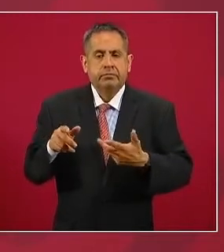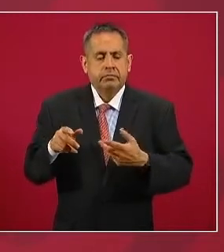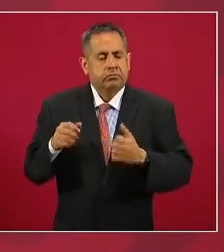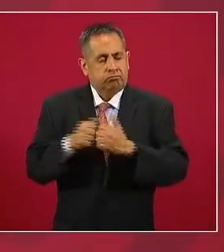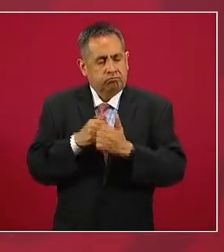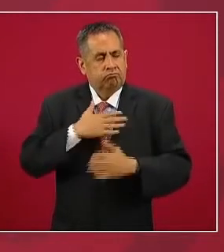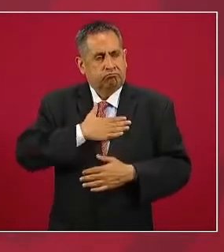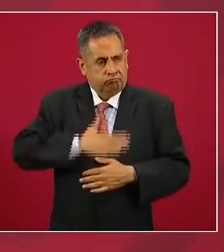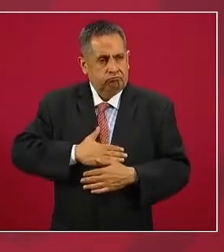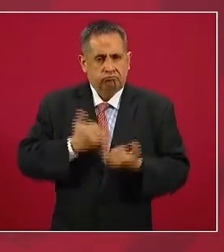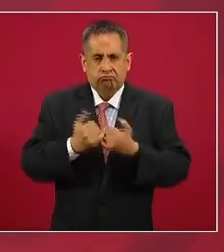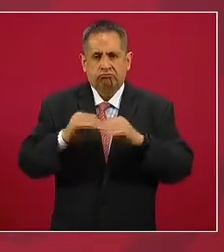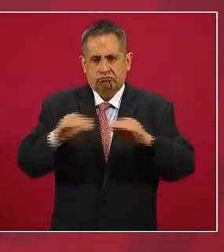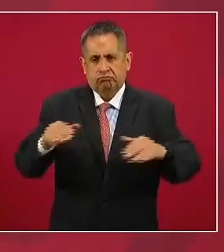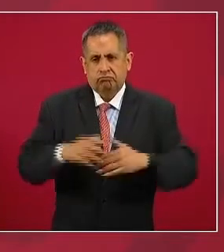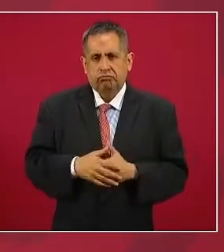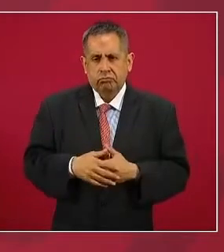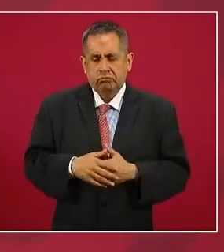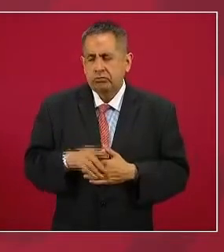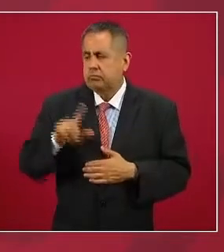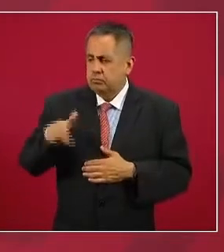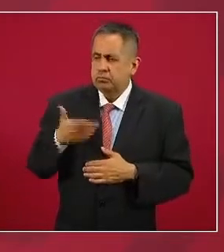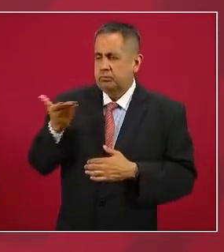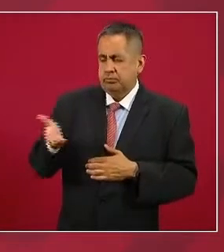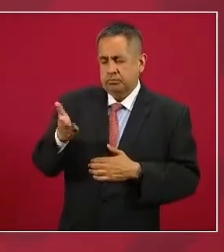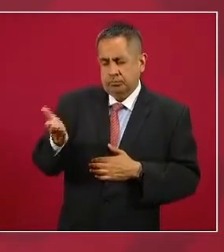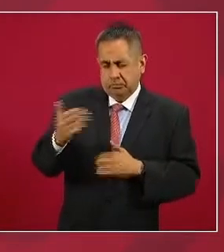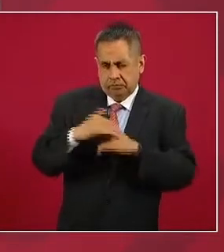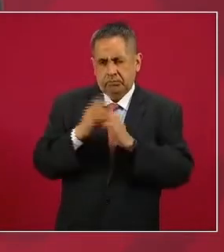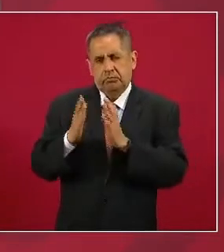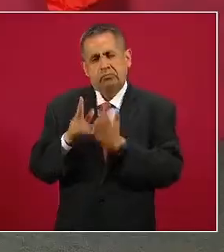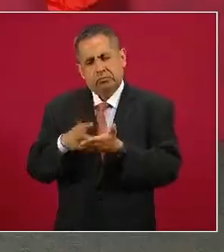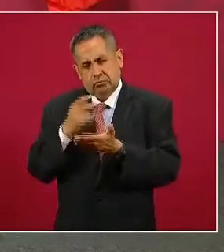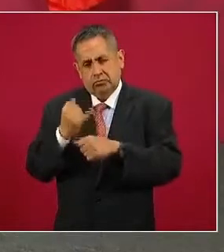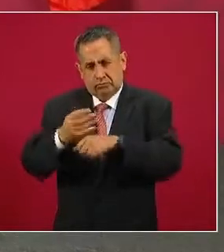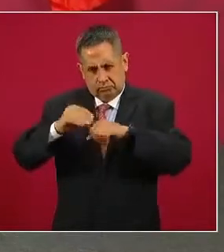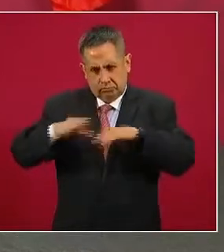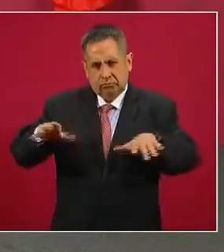justicia vamos a pedir que informen de nuevo